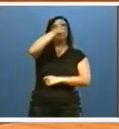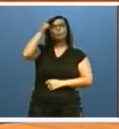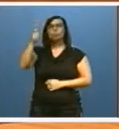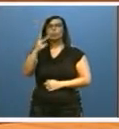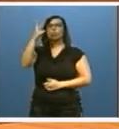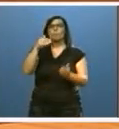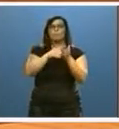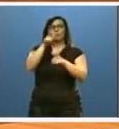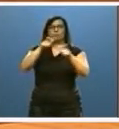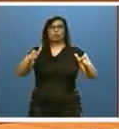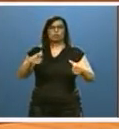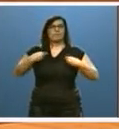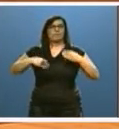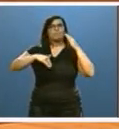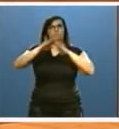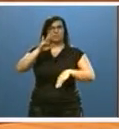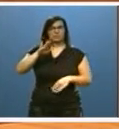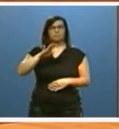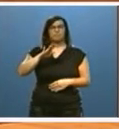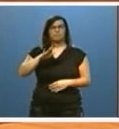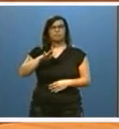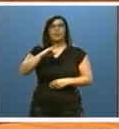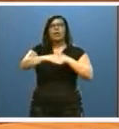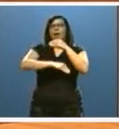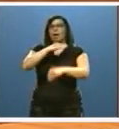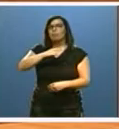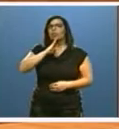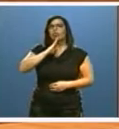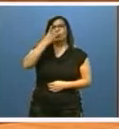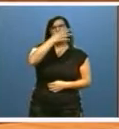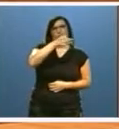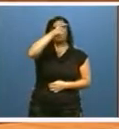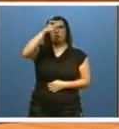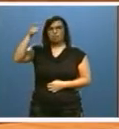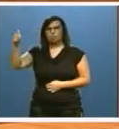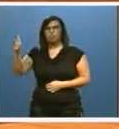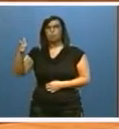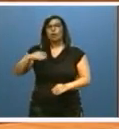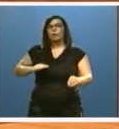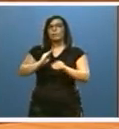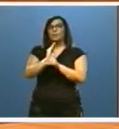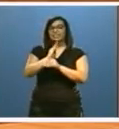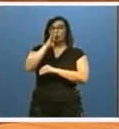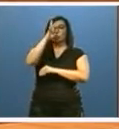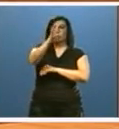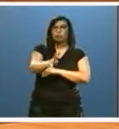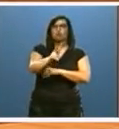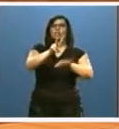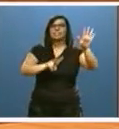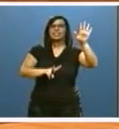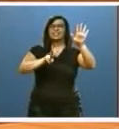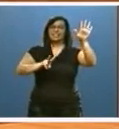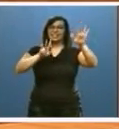más de 2.000 habitantes equivalentes, con actuaciones en 40 municipios y una inversión en la legislatura de 75 millones